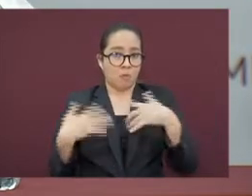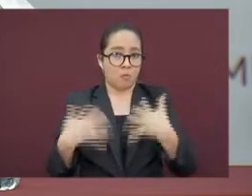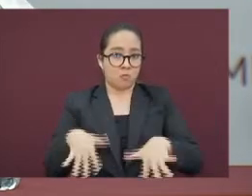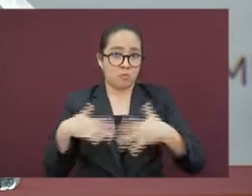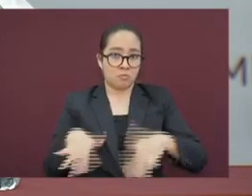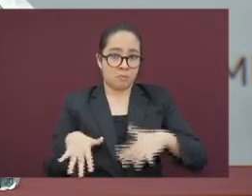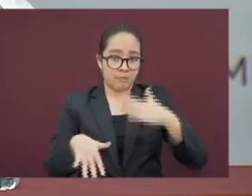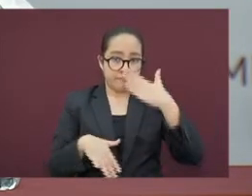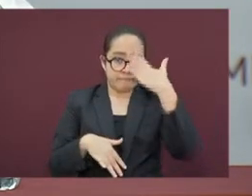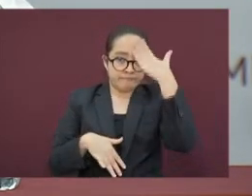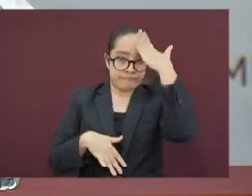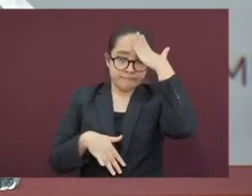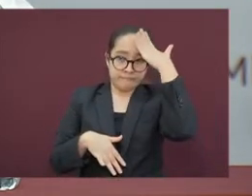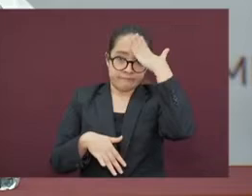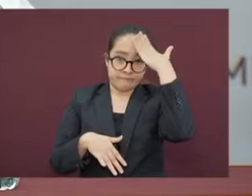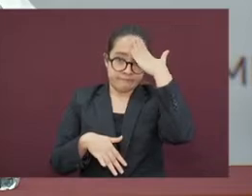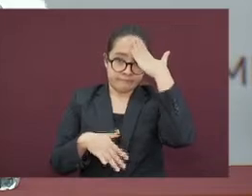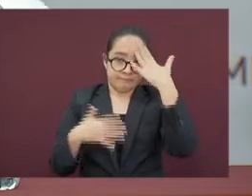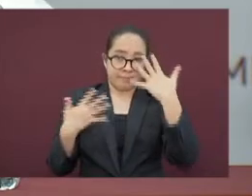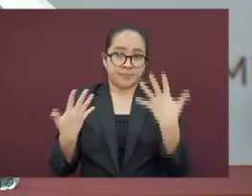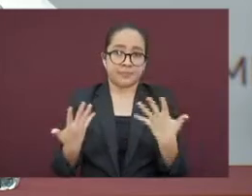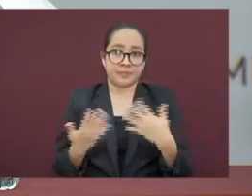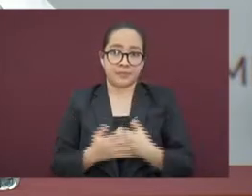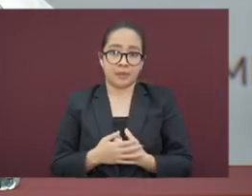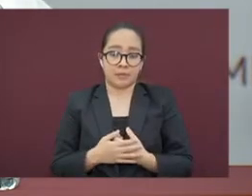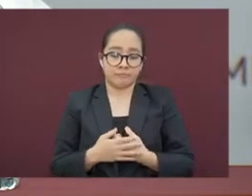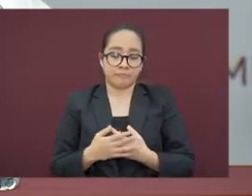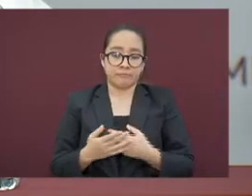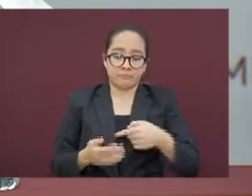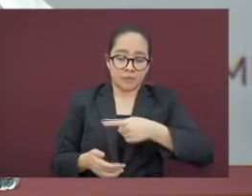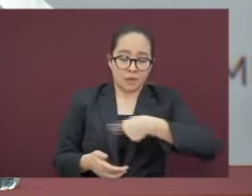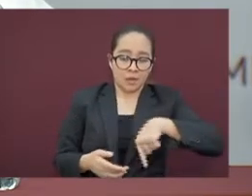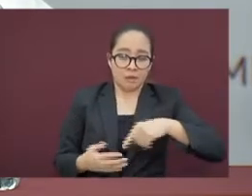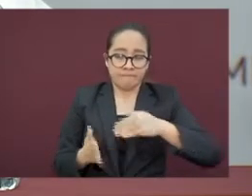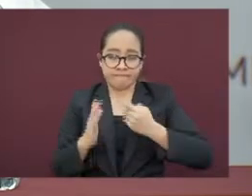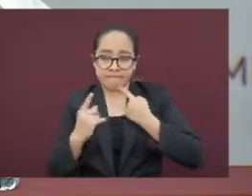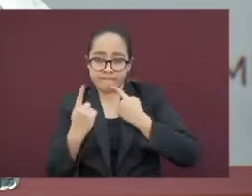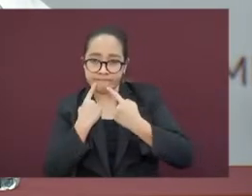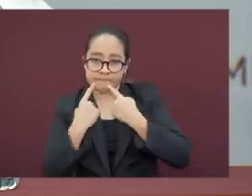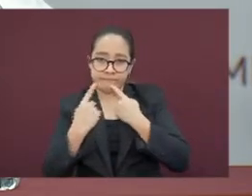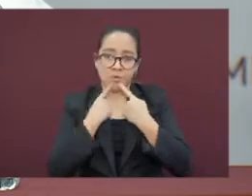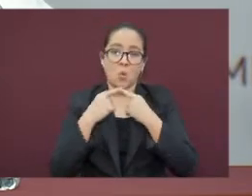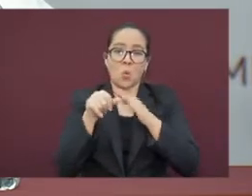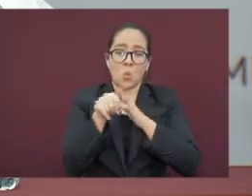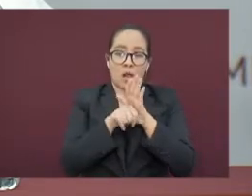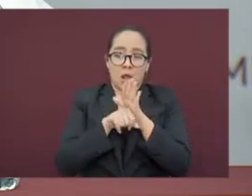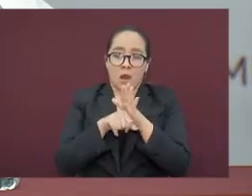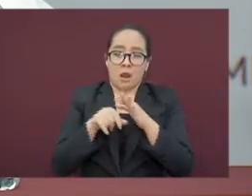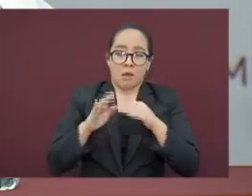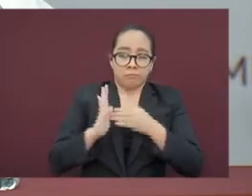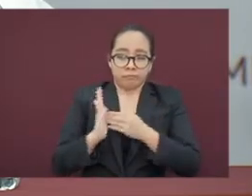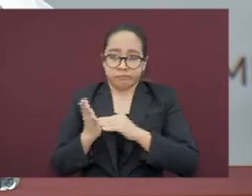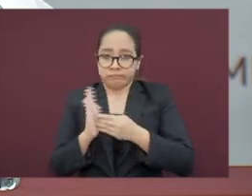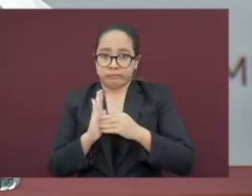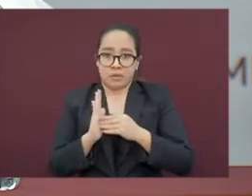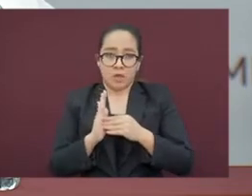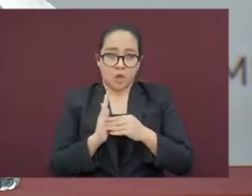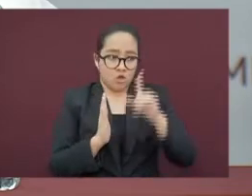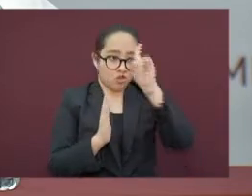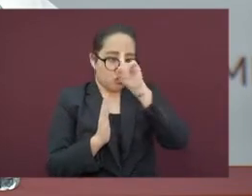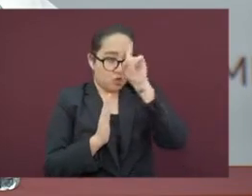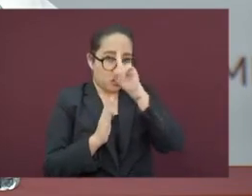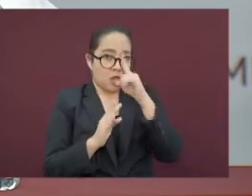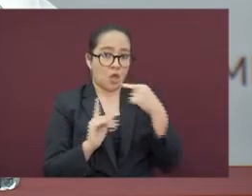en el que se desarrollan las estrategias que sugiere el señor gobernador del Estado